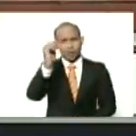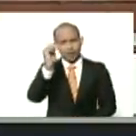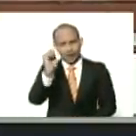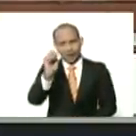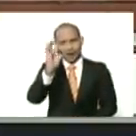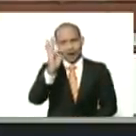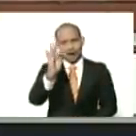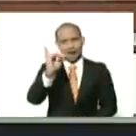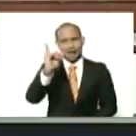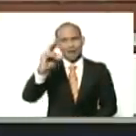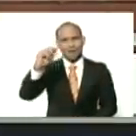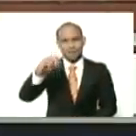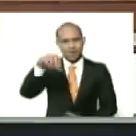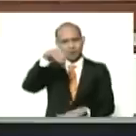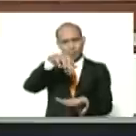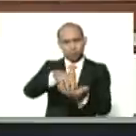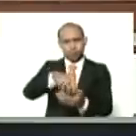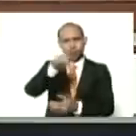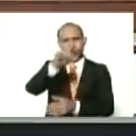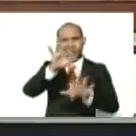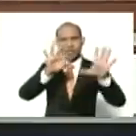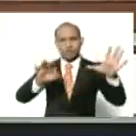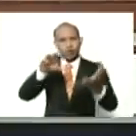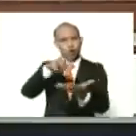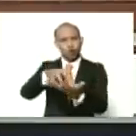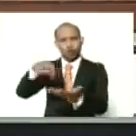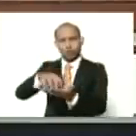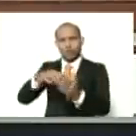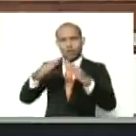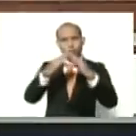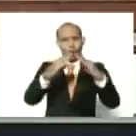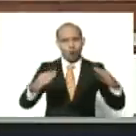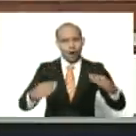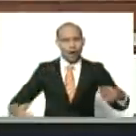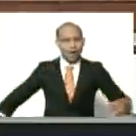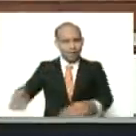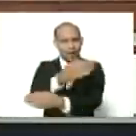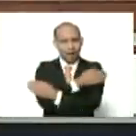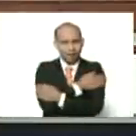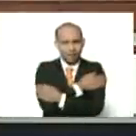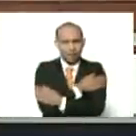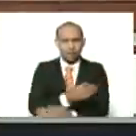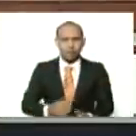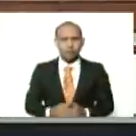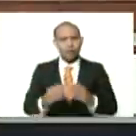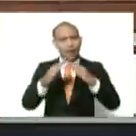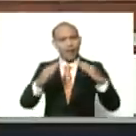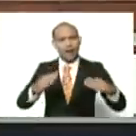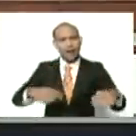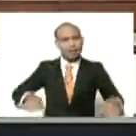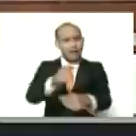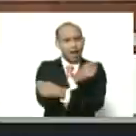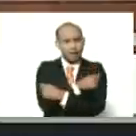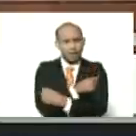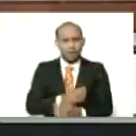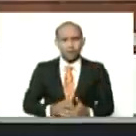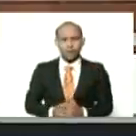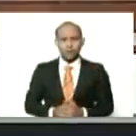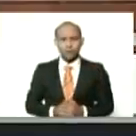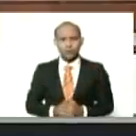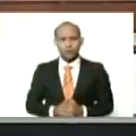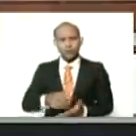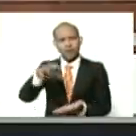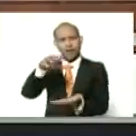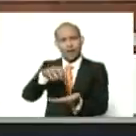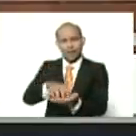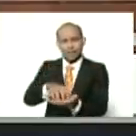18 estados, las casas de abrigo, las casas de abrigo, en los